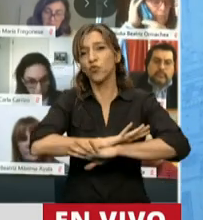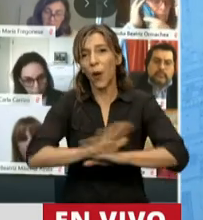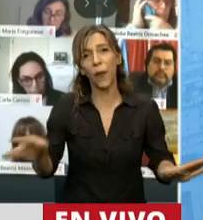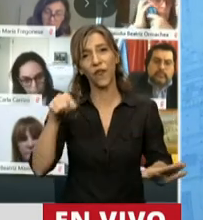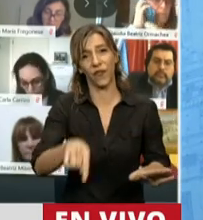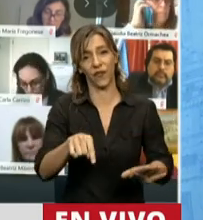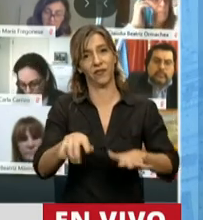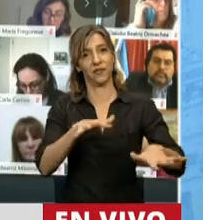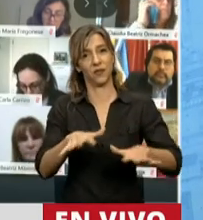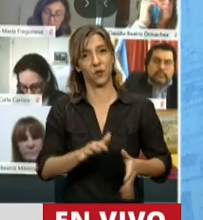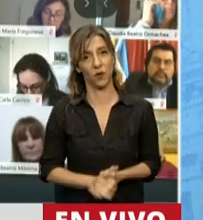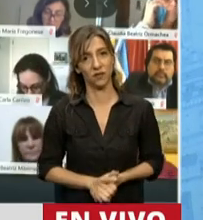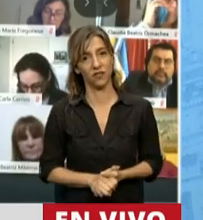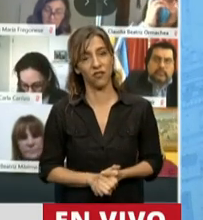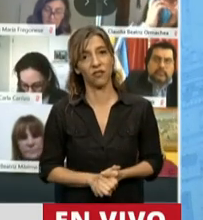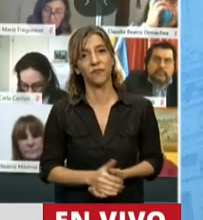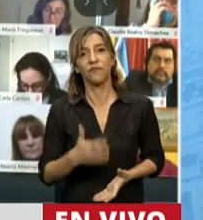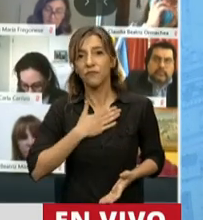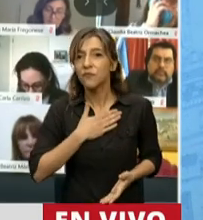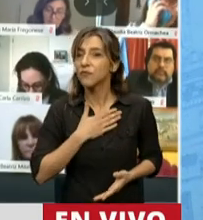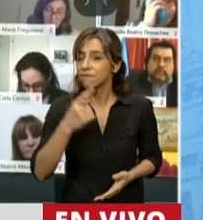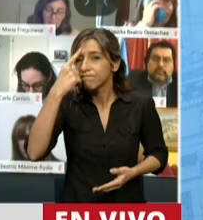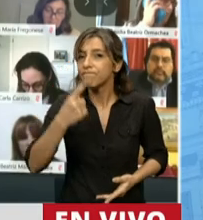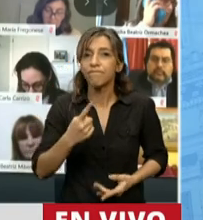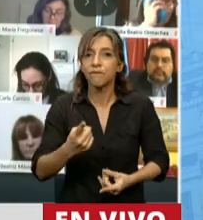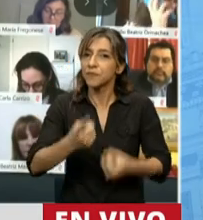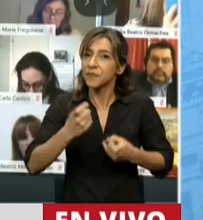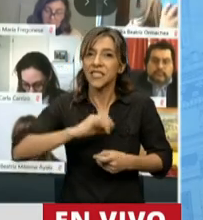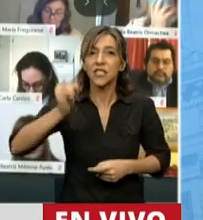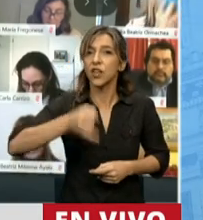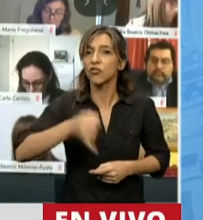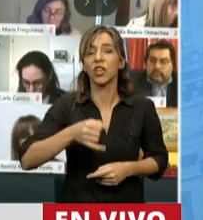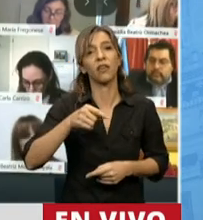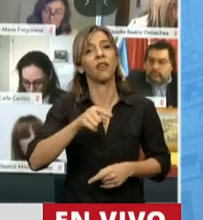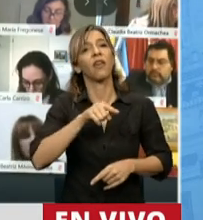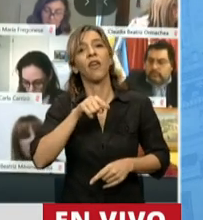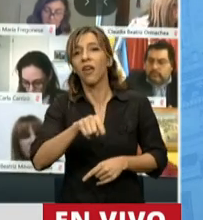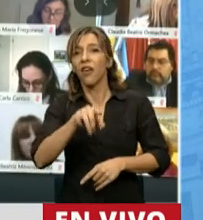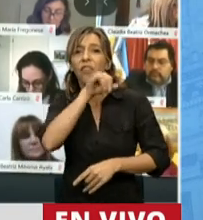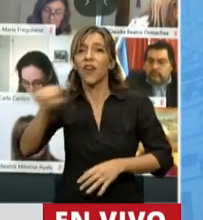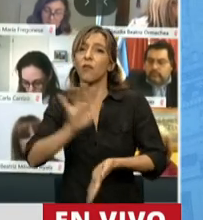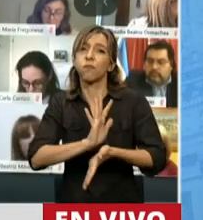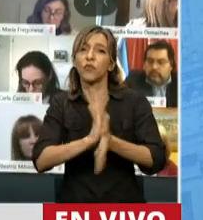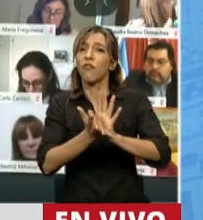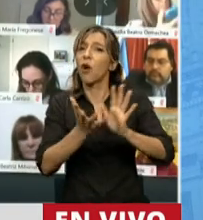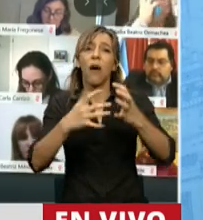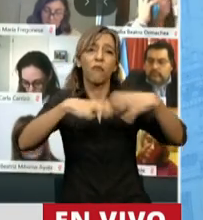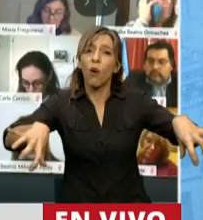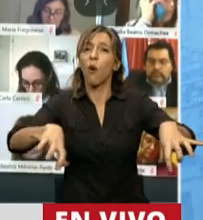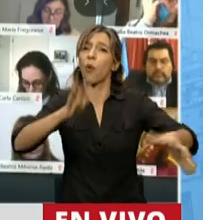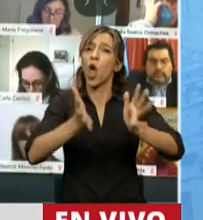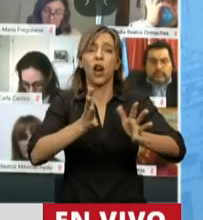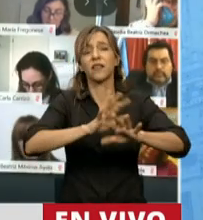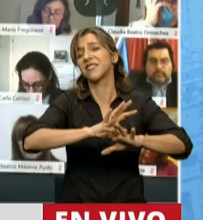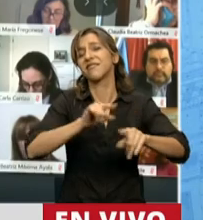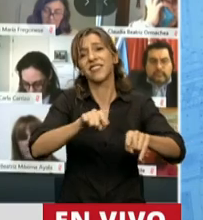sumamente necesario que repudiemos enérgicamente los hechos de represión que solo generan más violencia y más divisiones sabiendo